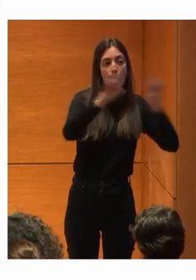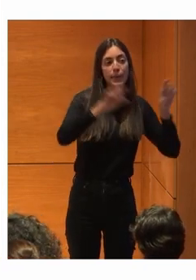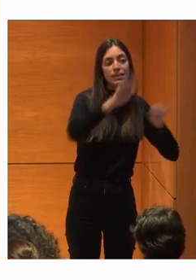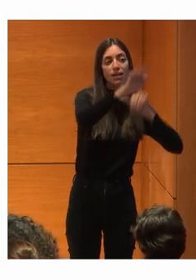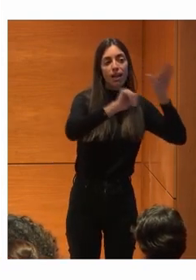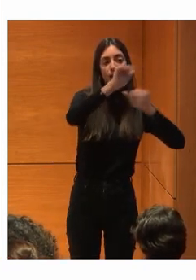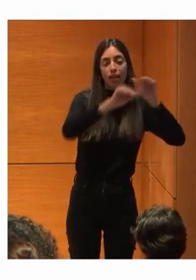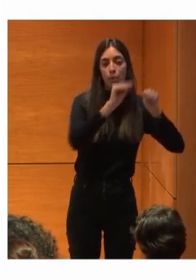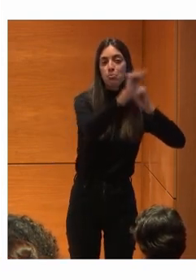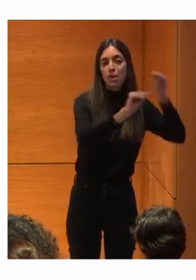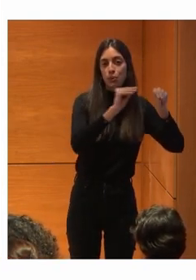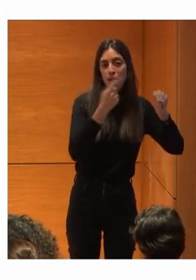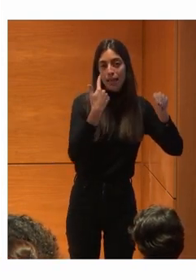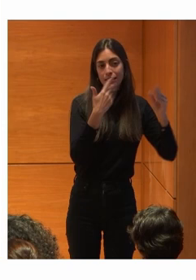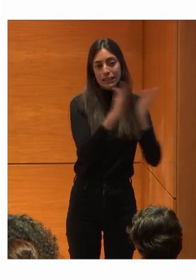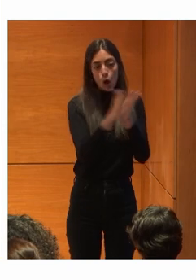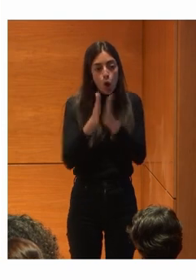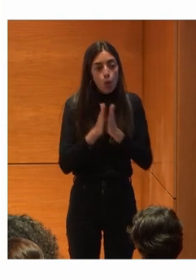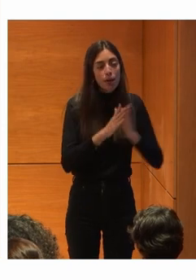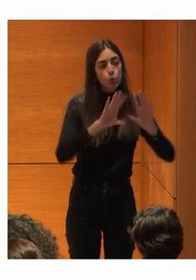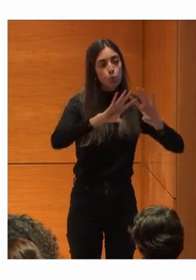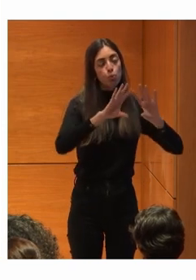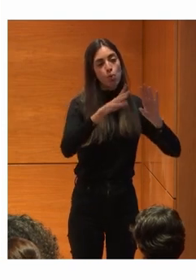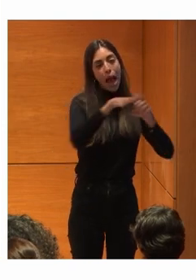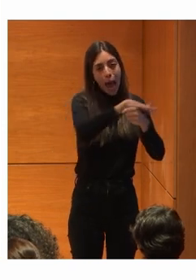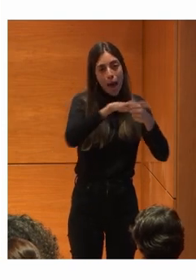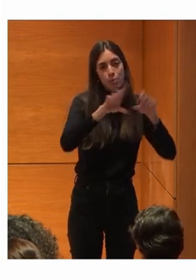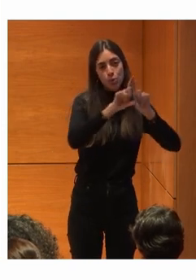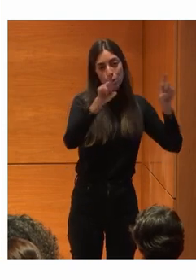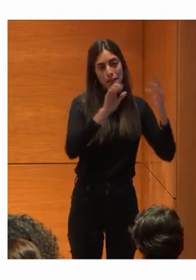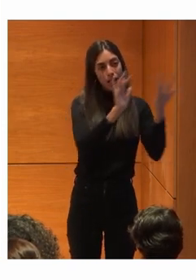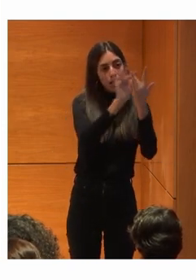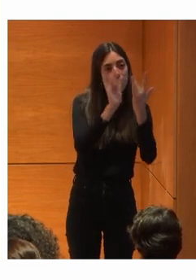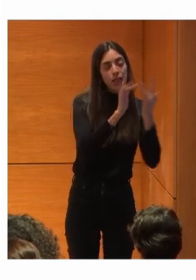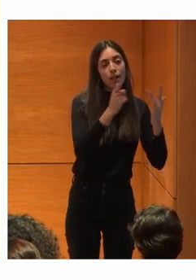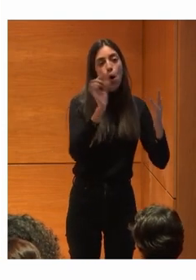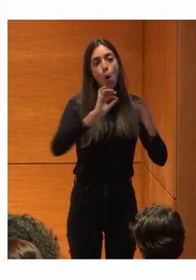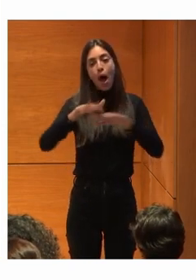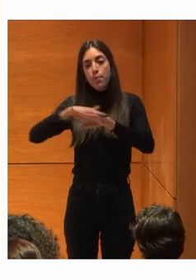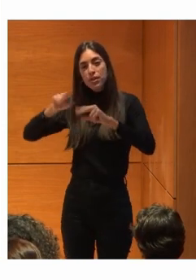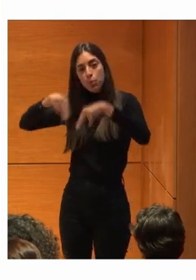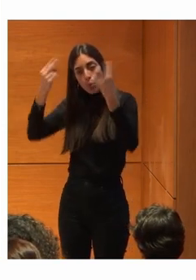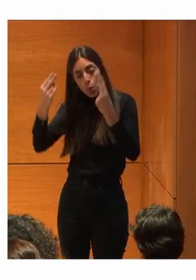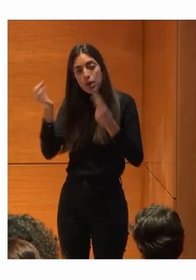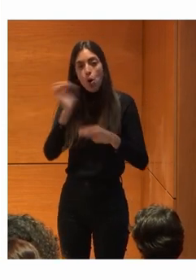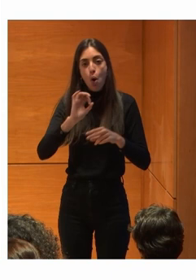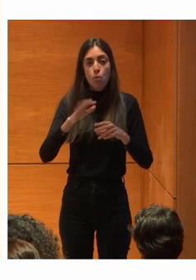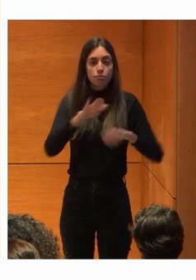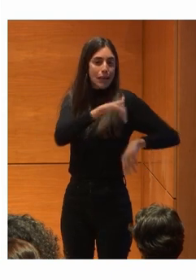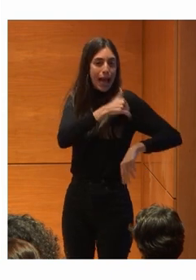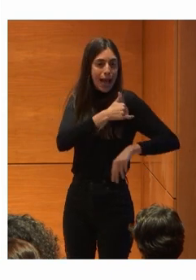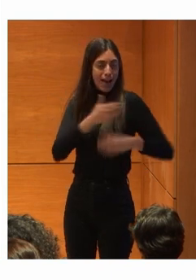hablábamos Con nuestros compañeros Del mundo empresarial O del mundo De la administración pública O del mundo De la academia